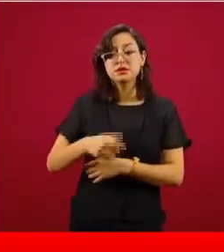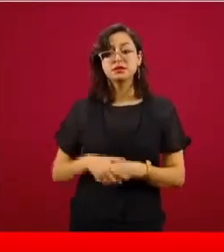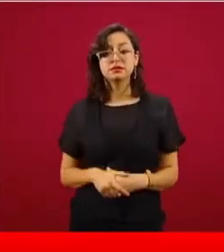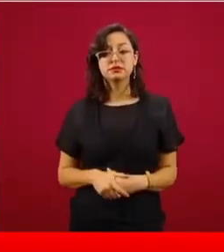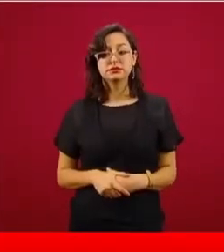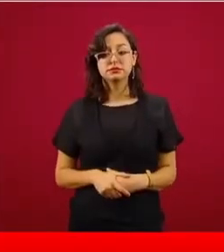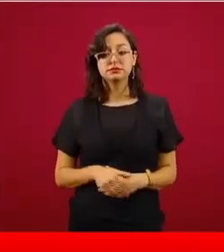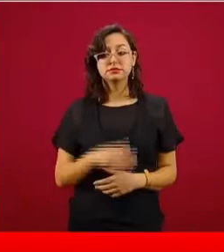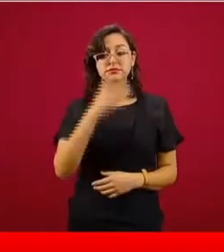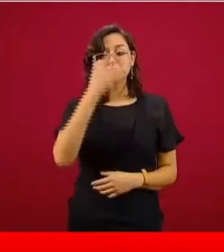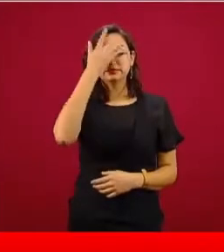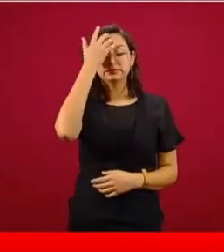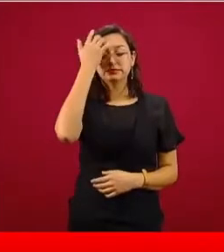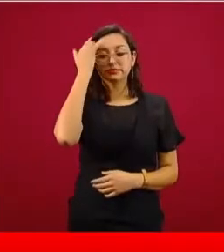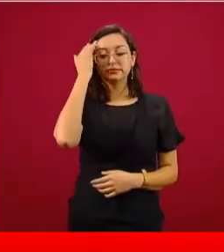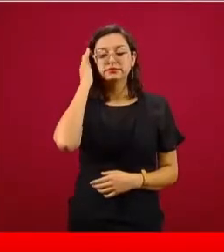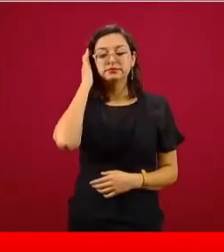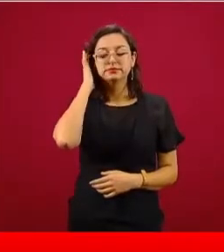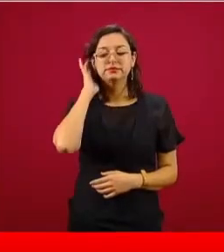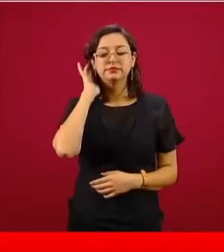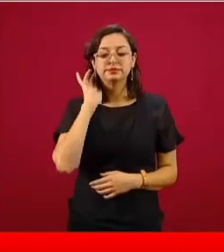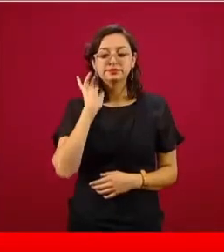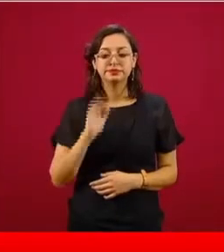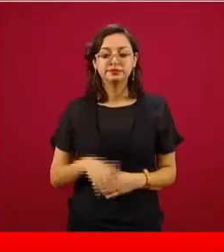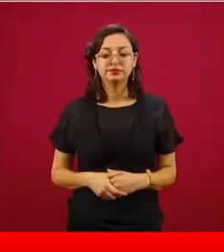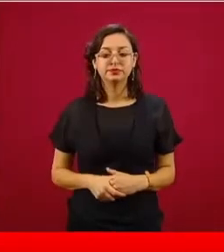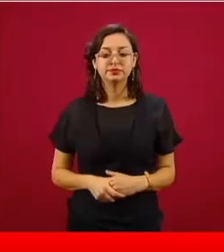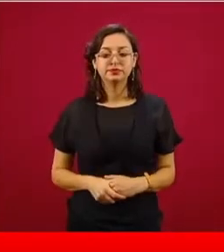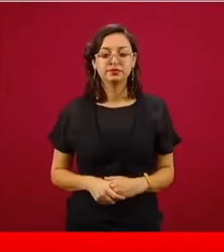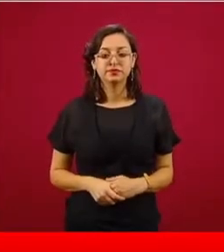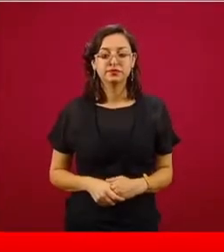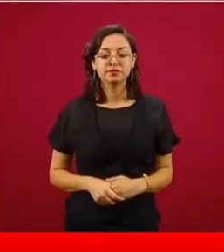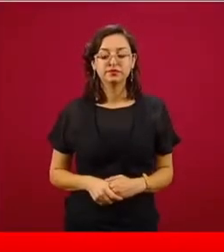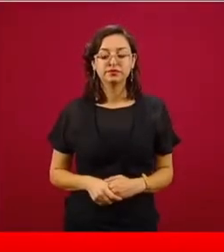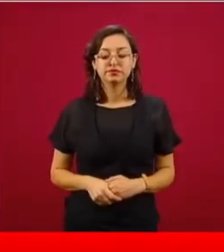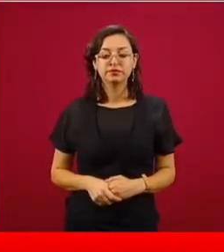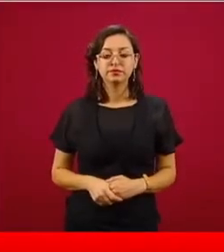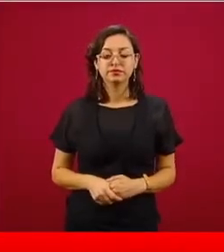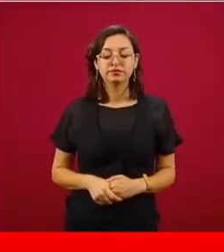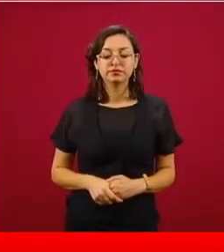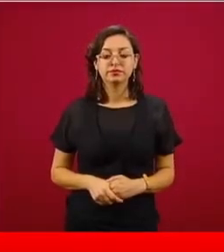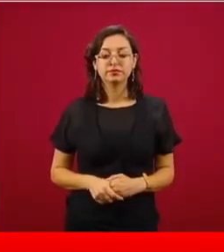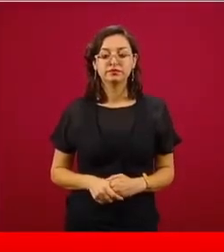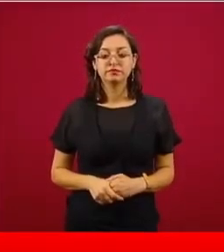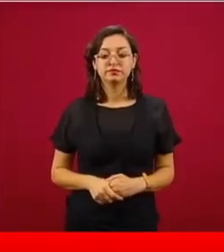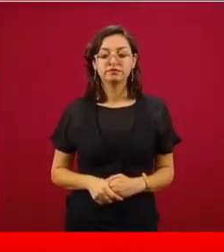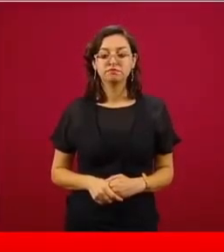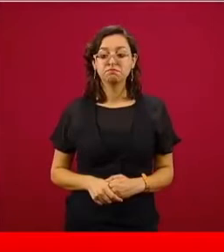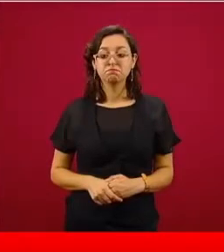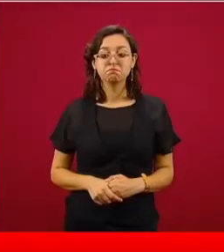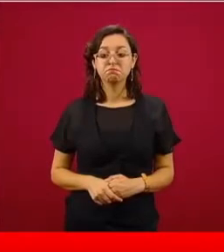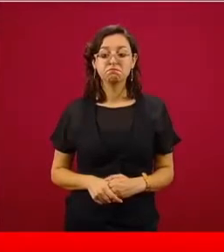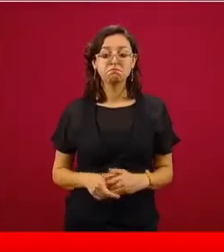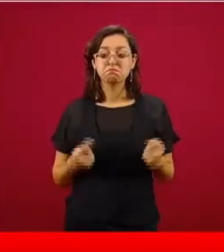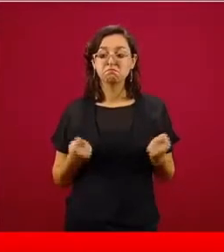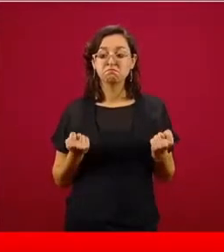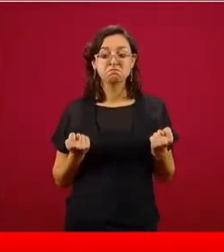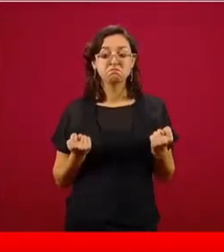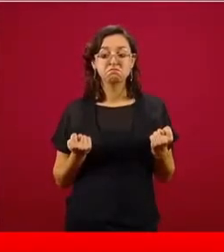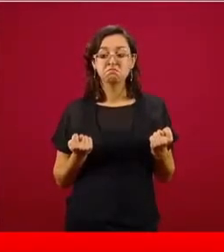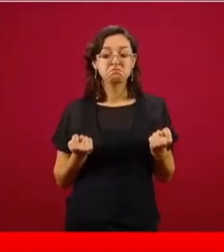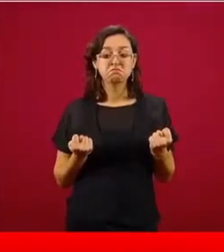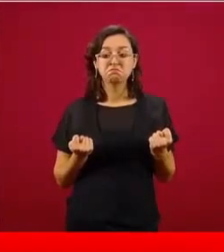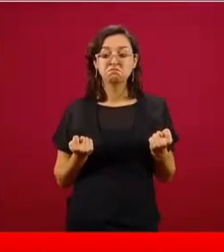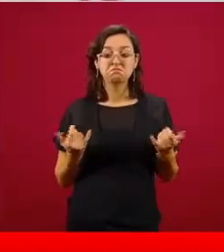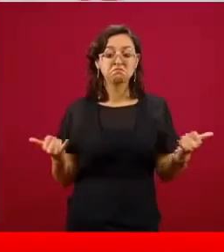si no quieren, como ese